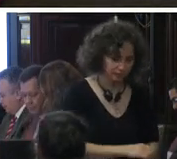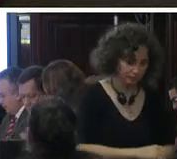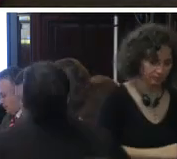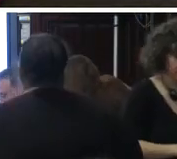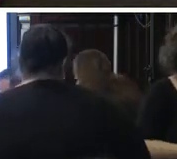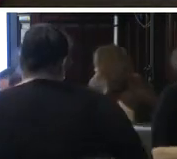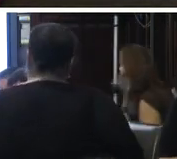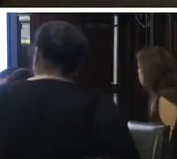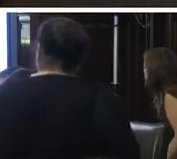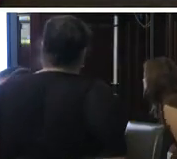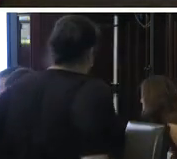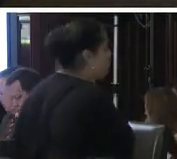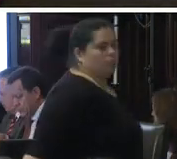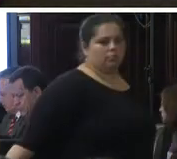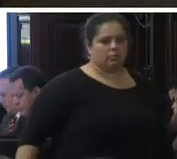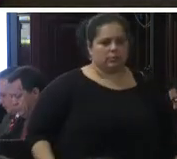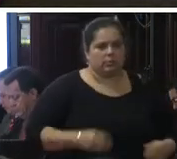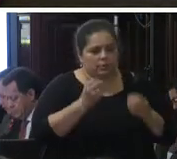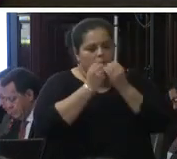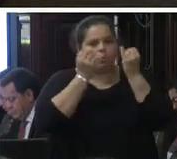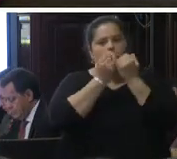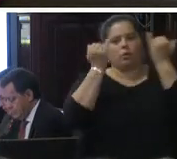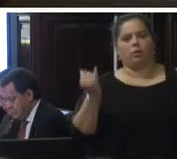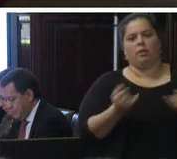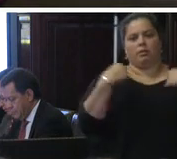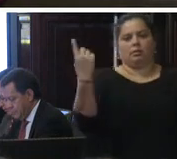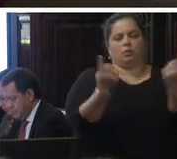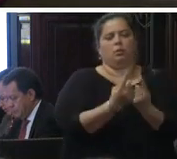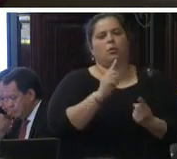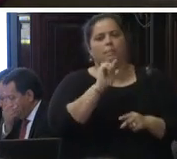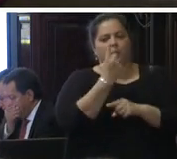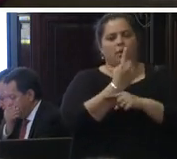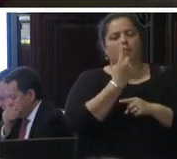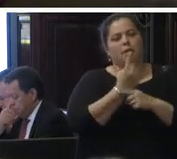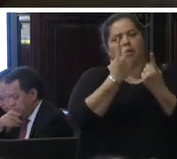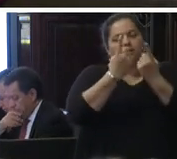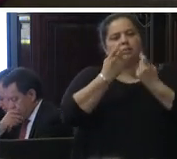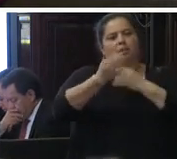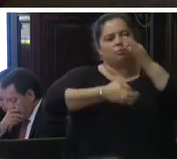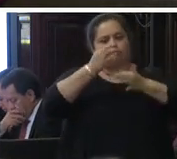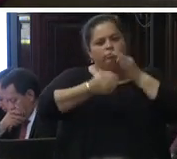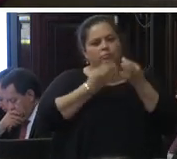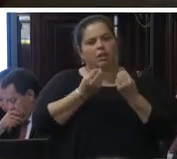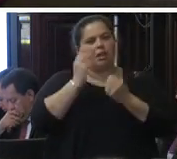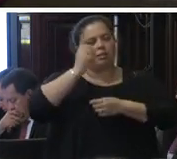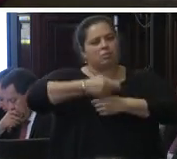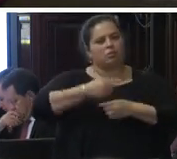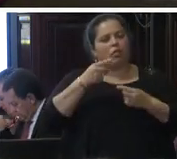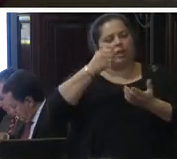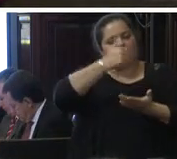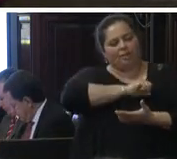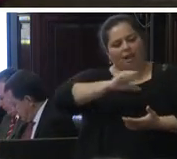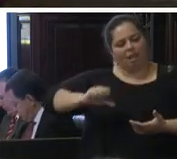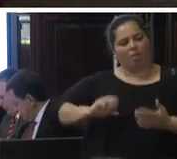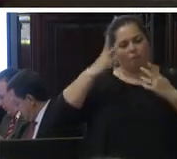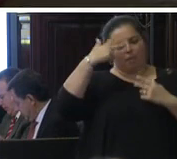en primer lugar buenos días a todas y a todos en primer lugar es necesario destacar la visión del Estado mexicano de cómo se ha